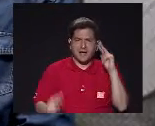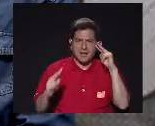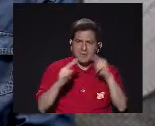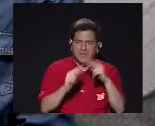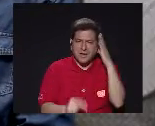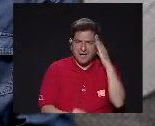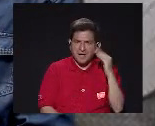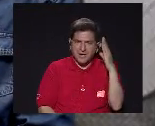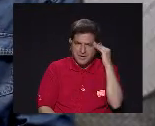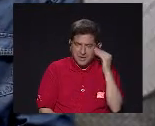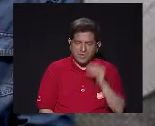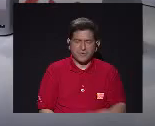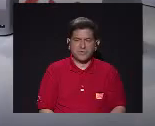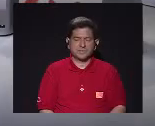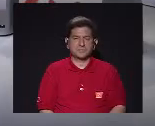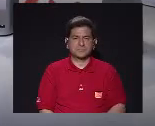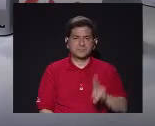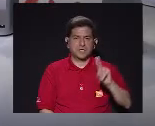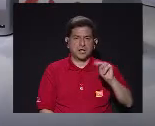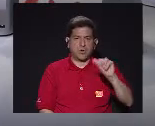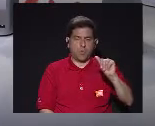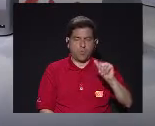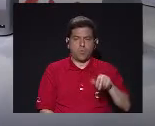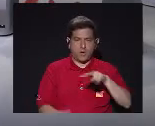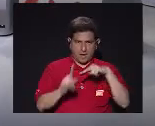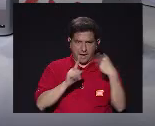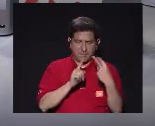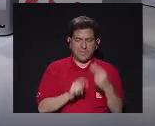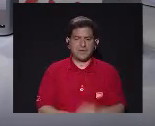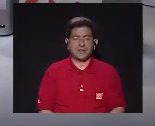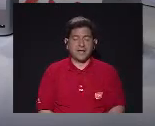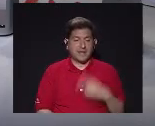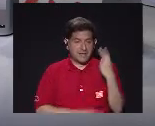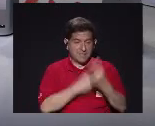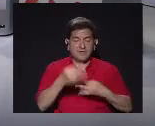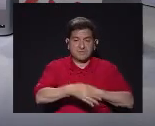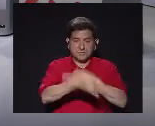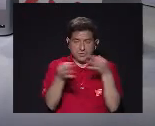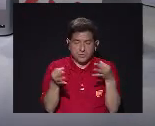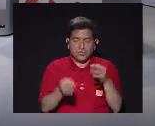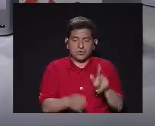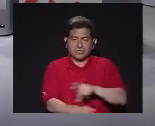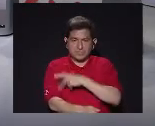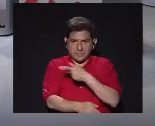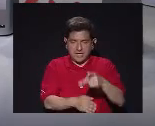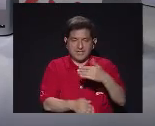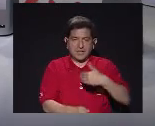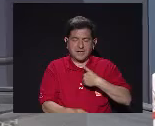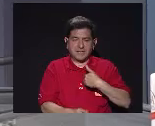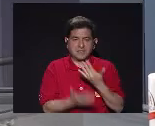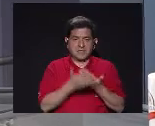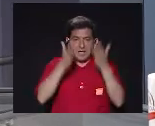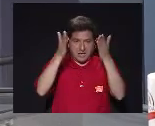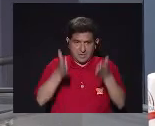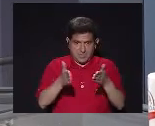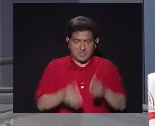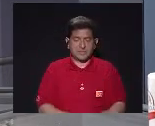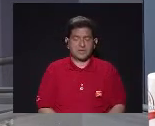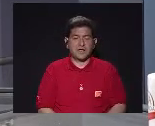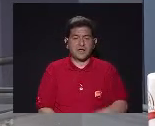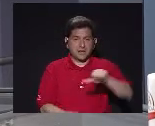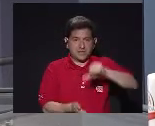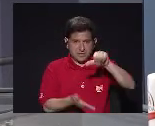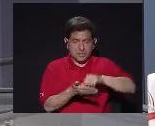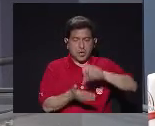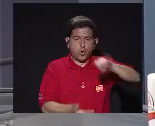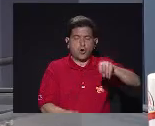un poco Esta experiencia Una mirada Visitó Las sesiones De los talleres de poesía Que reciben Los reclusos Del centro de atención